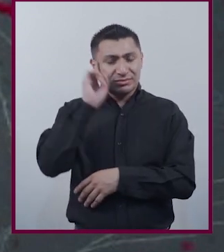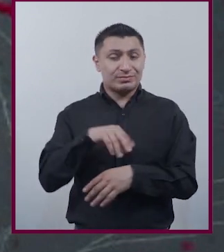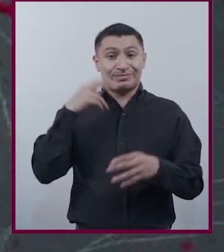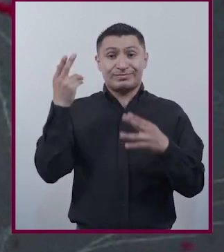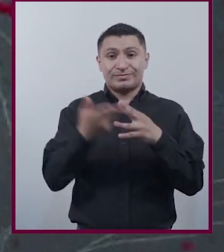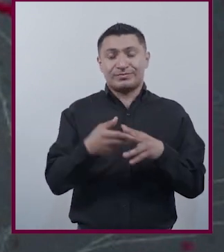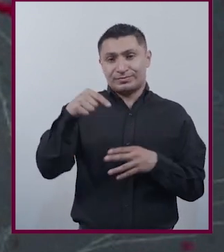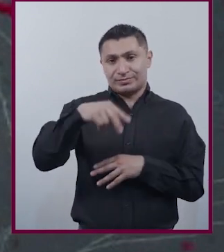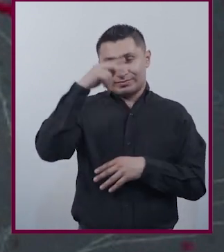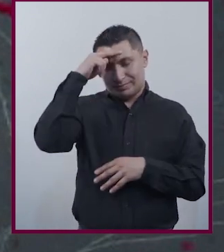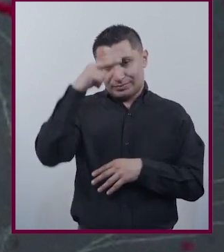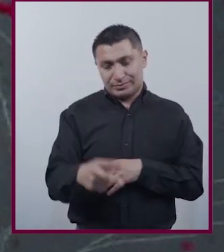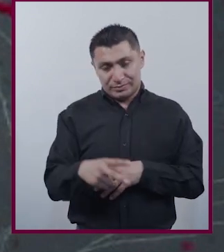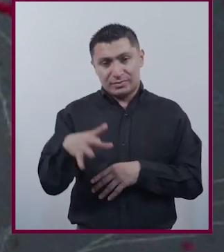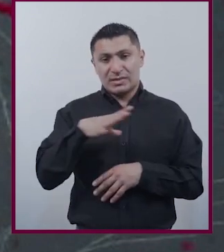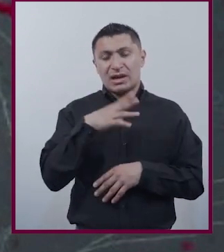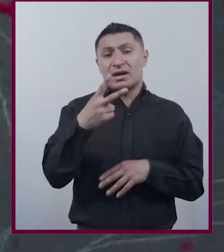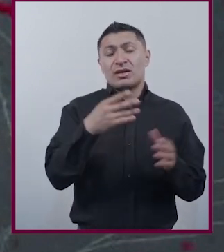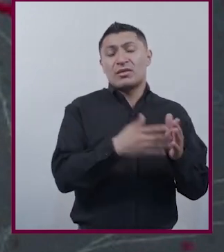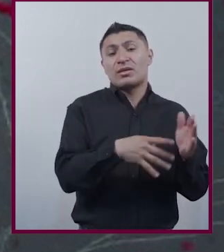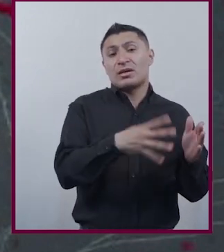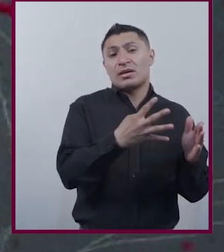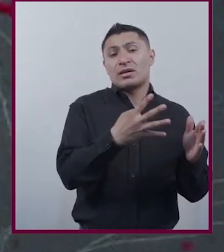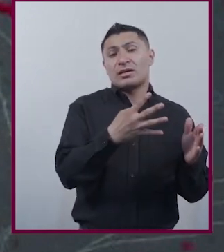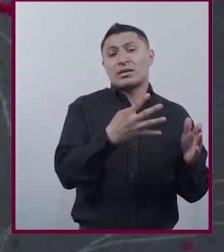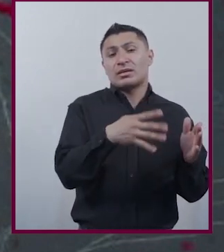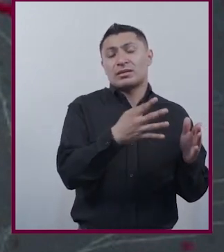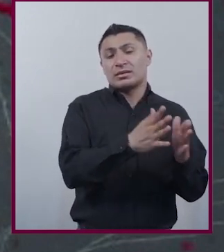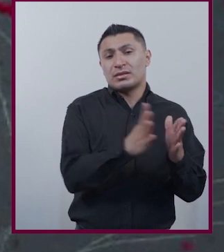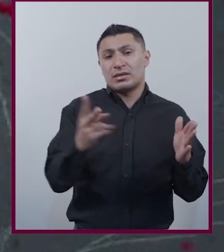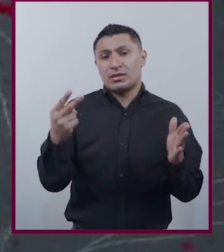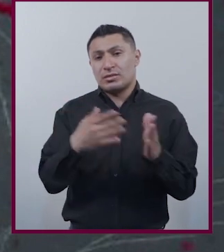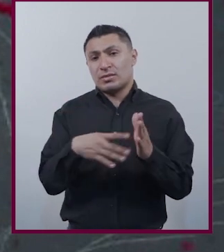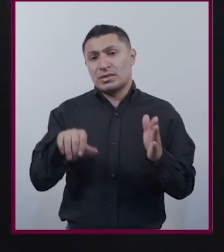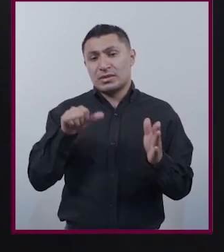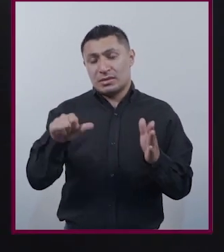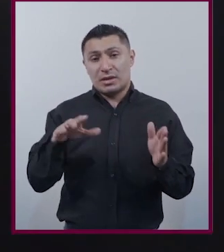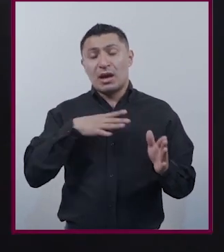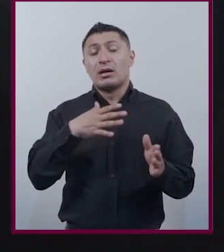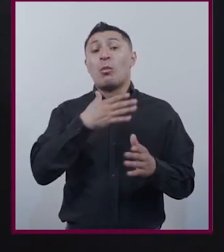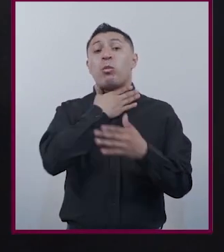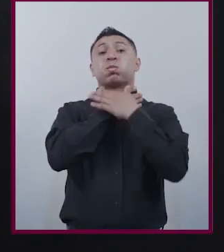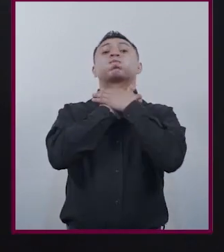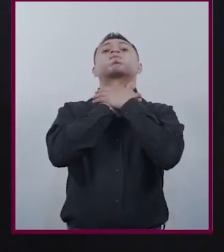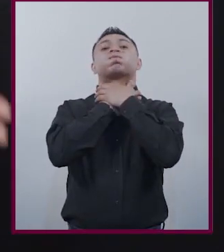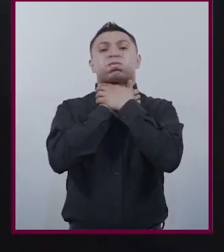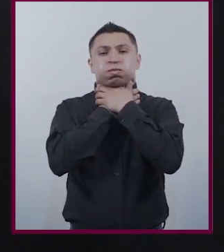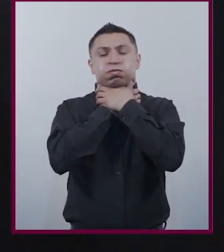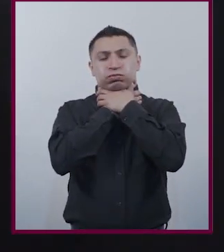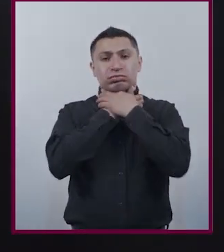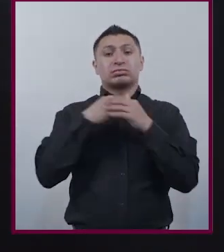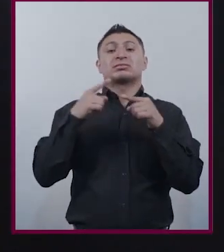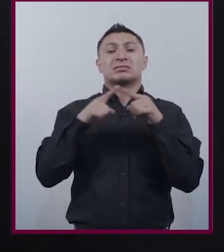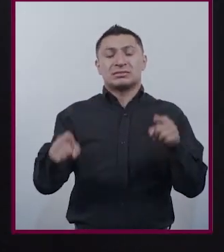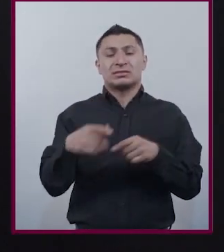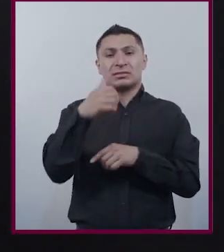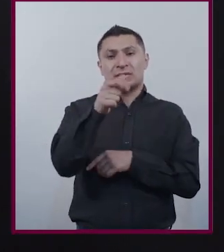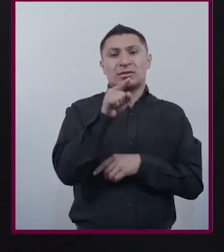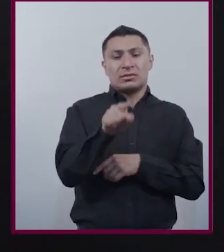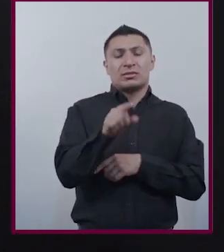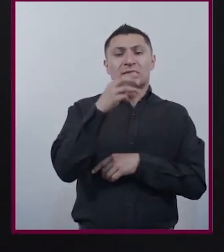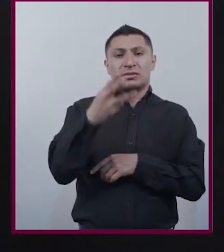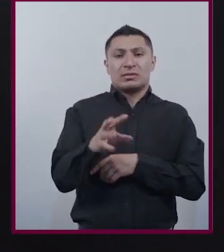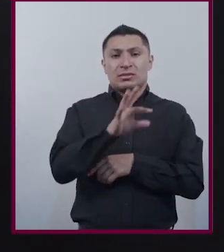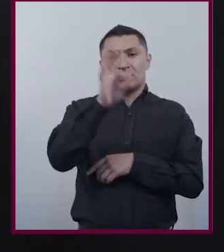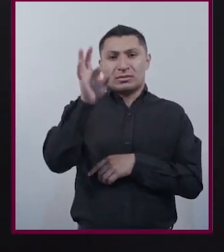asesinadas En México Entre 2014 y 2016 Fueron asfixiadas En comparación Con el 6.3